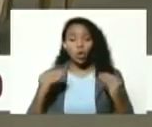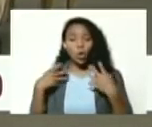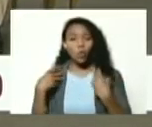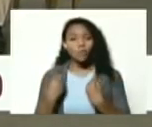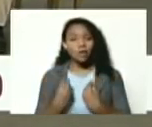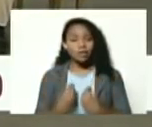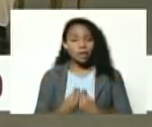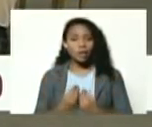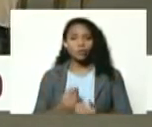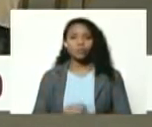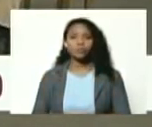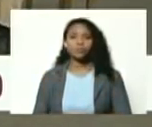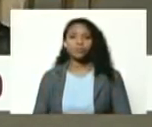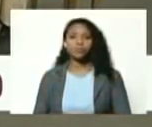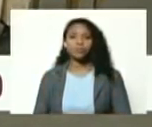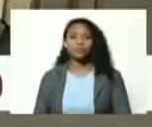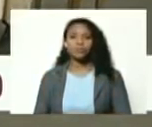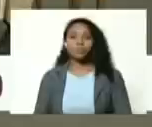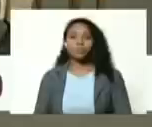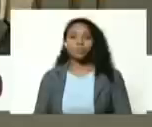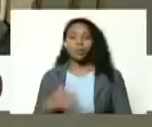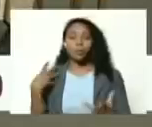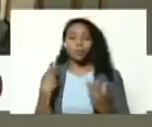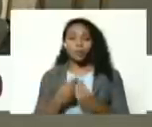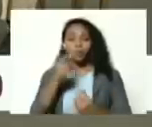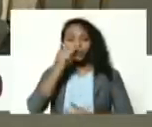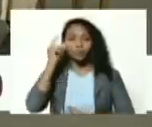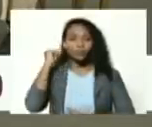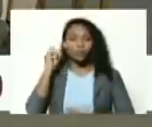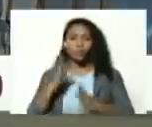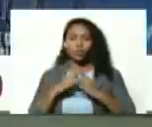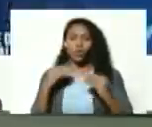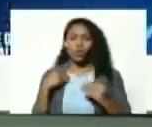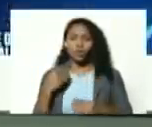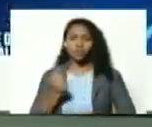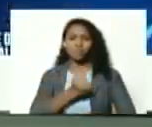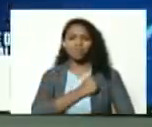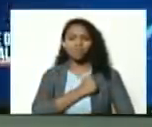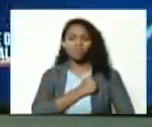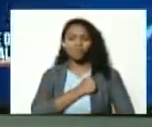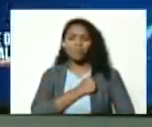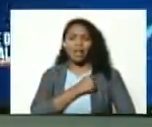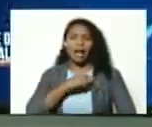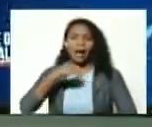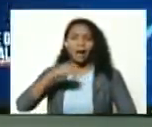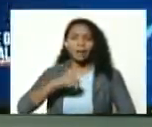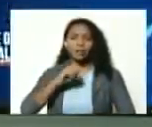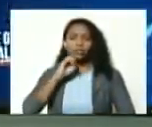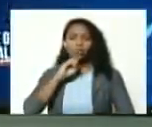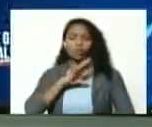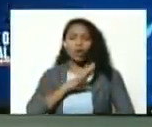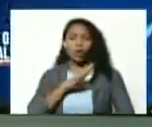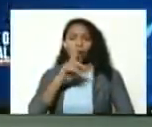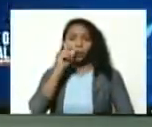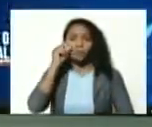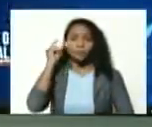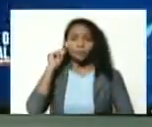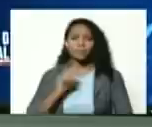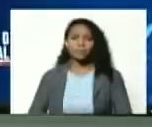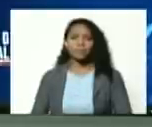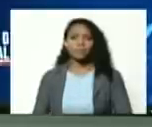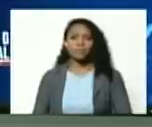compañeras compatriotas todos historiadores e historiadoras